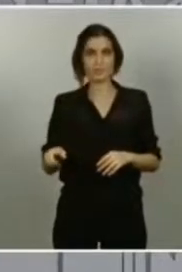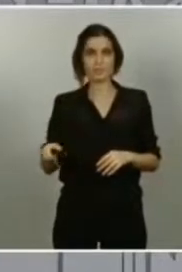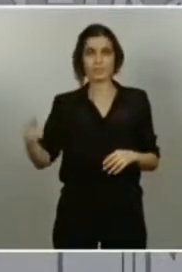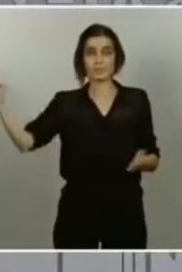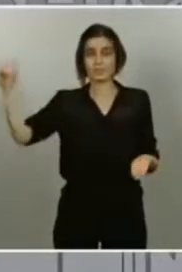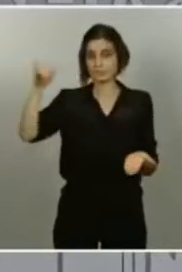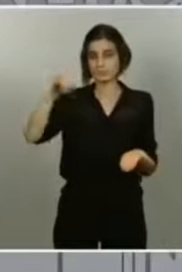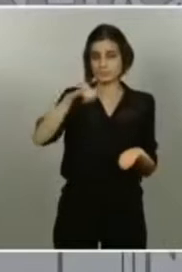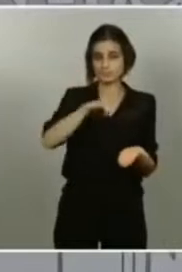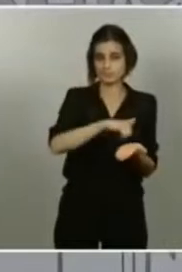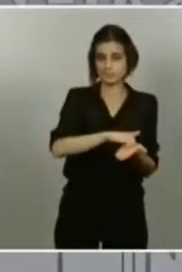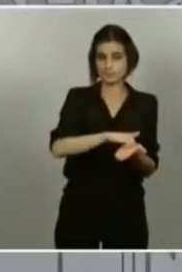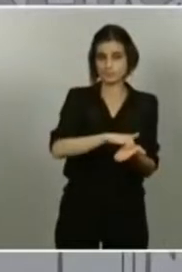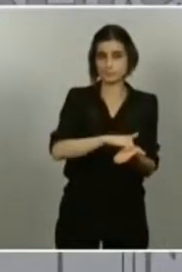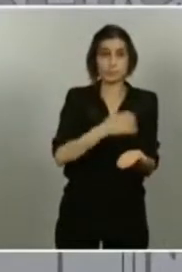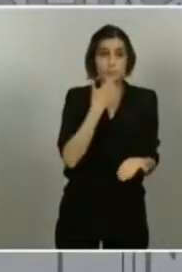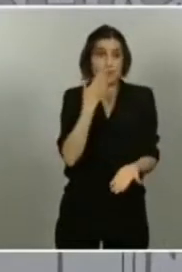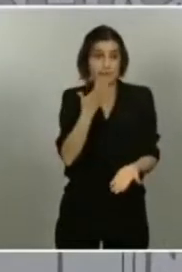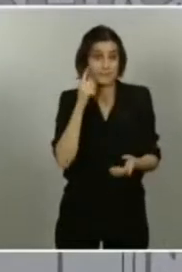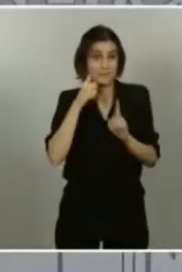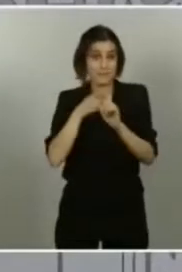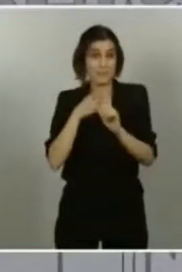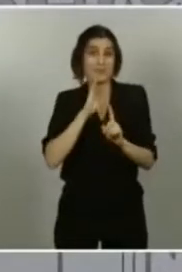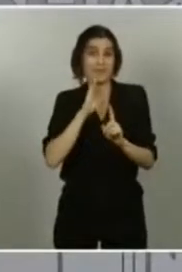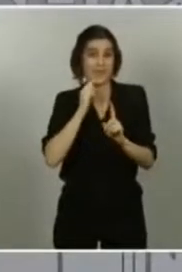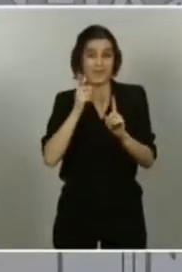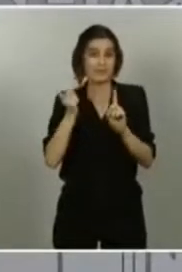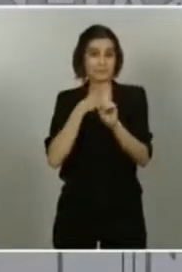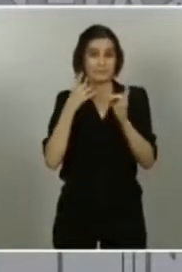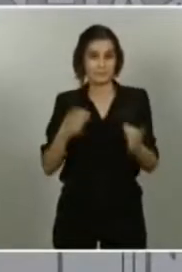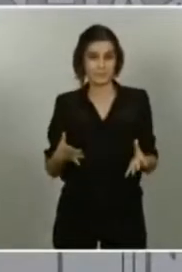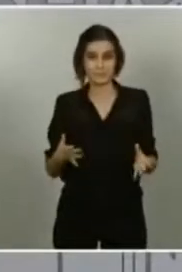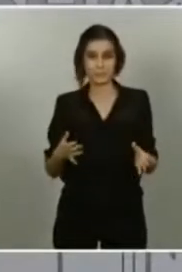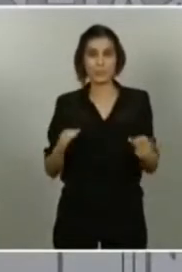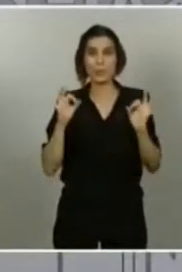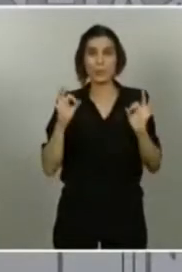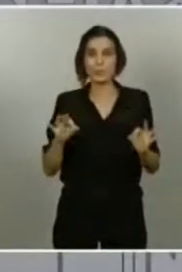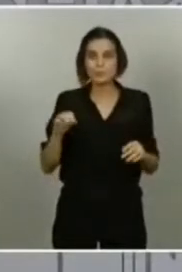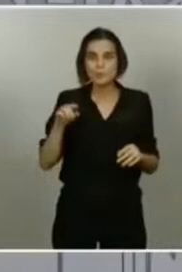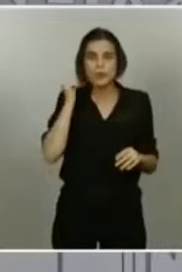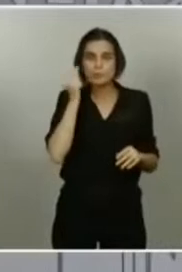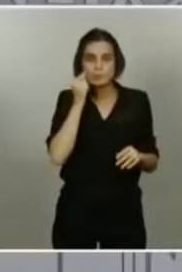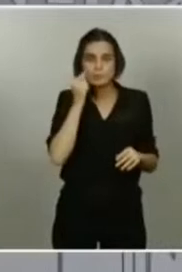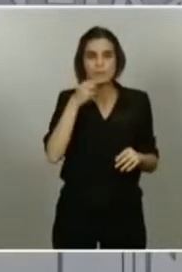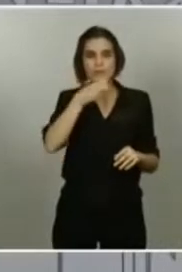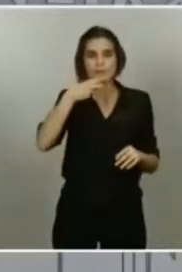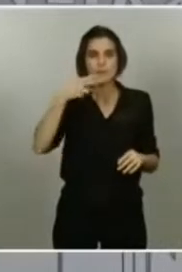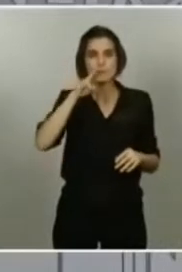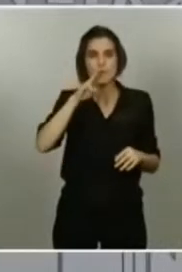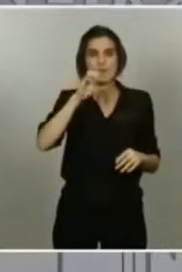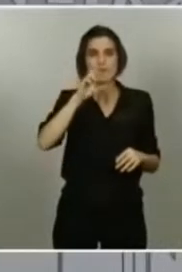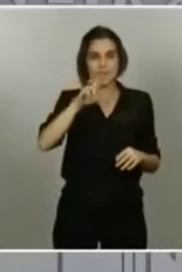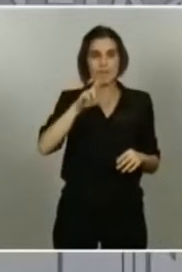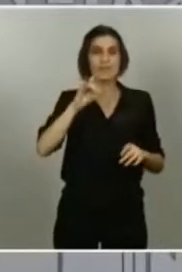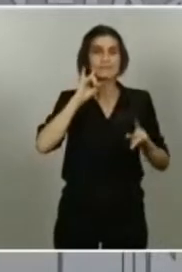de este objetivo de detección precoz en cuanto se ha sabido el resultado al no identificar inmediatamente a la persona en el